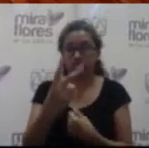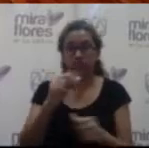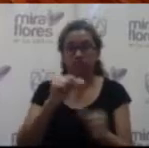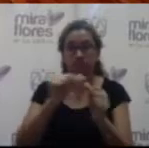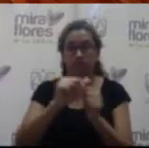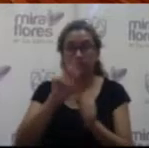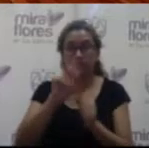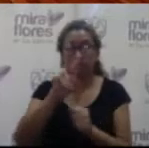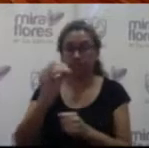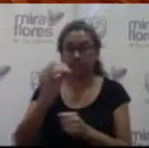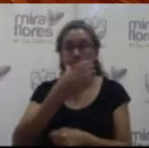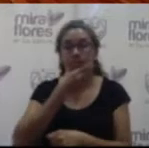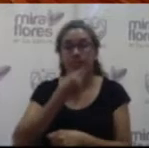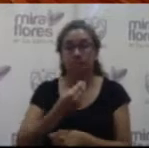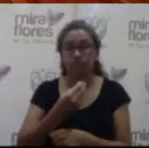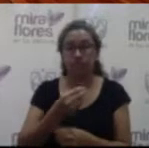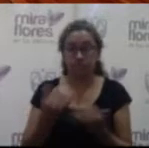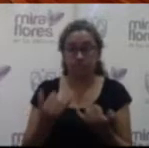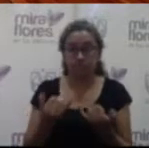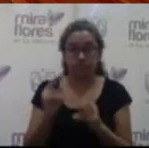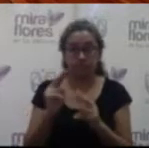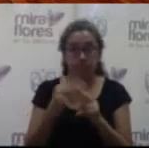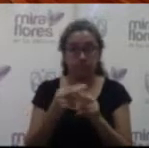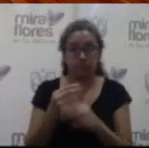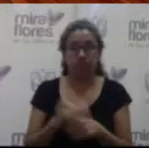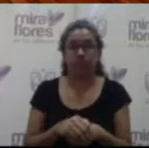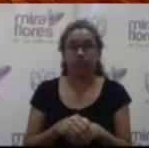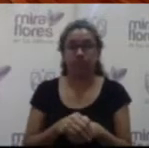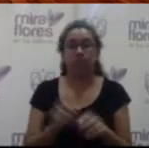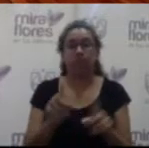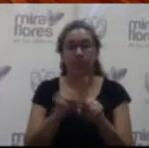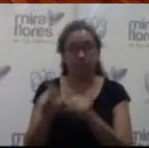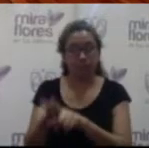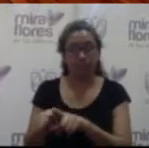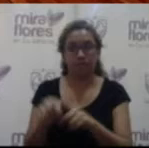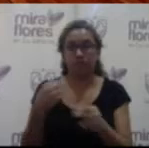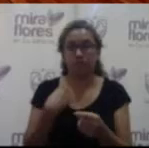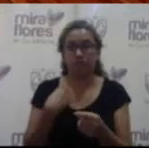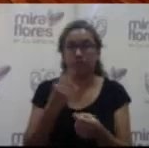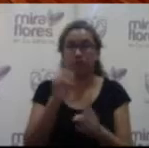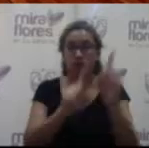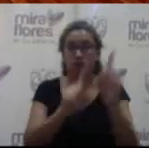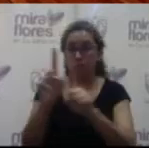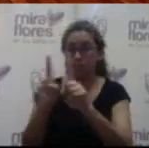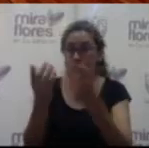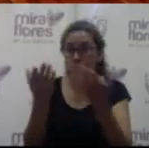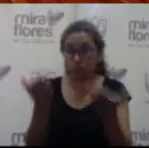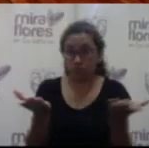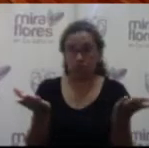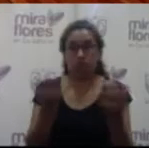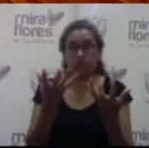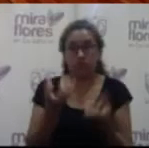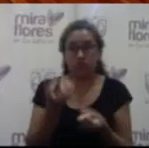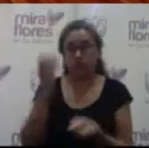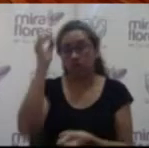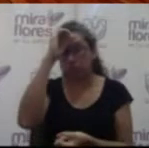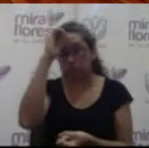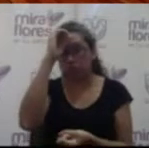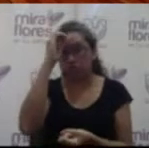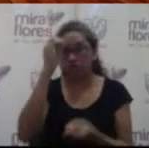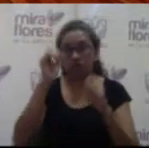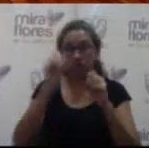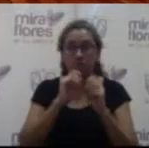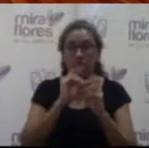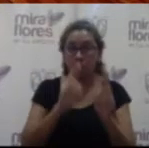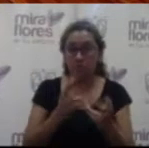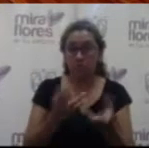20 de diciembre del año en curso. También de la misma manera ofrezco el uso de la palabra si hubiese alguna observación con relación a